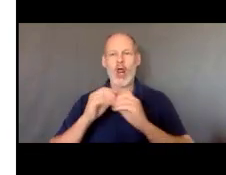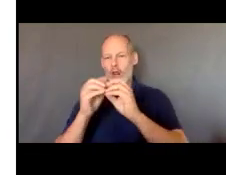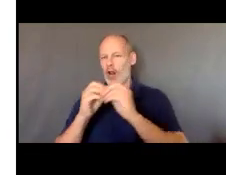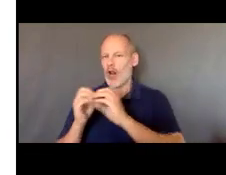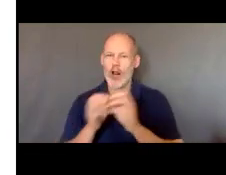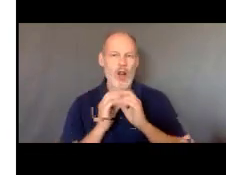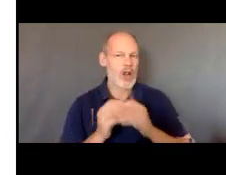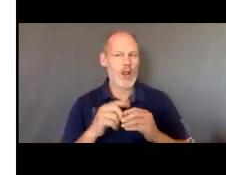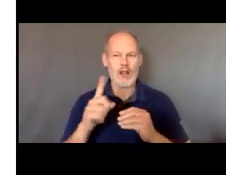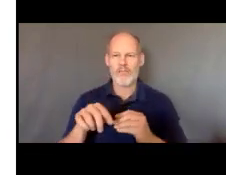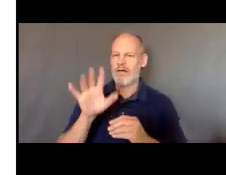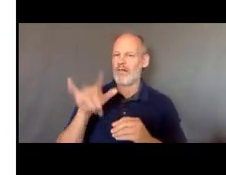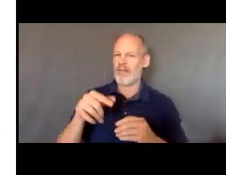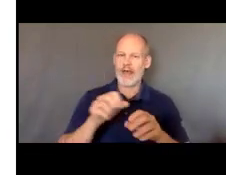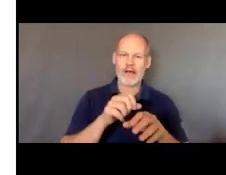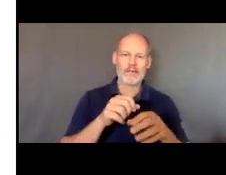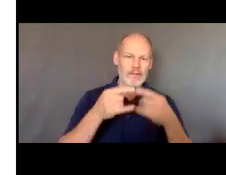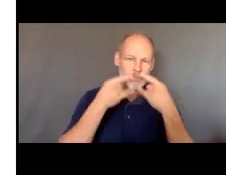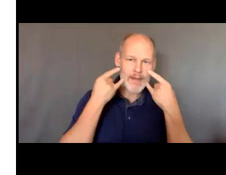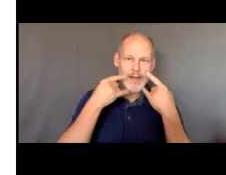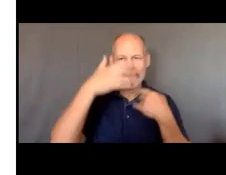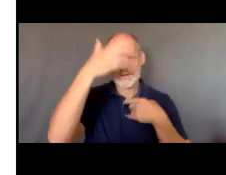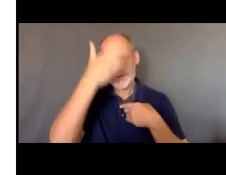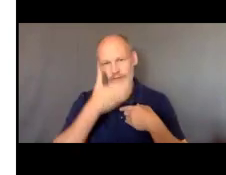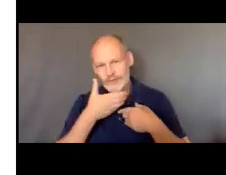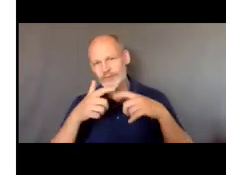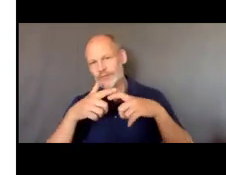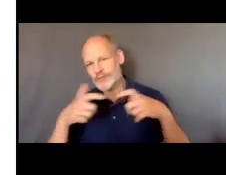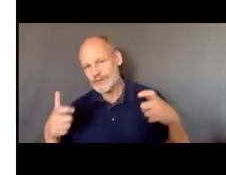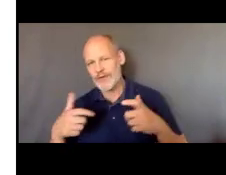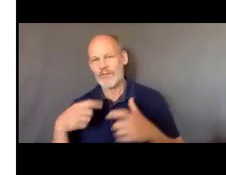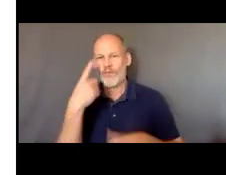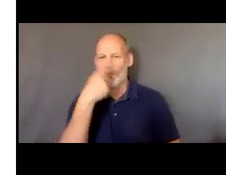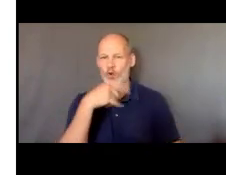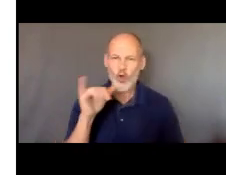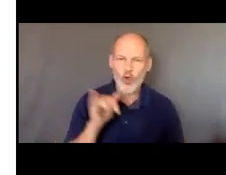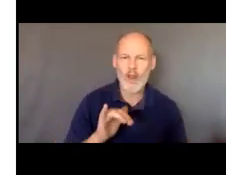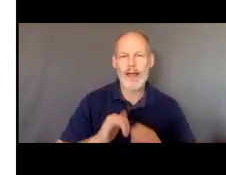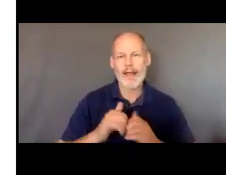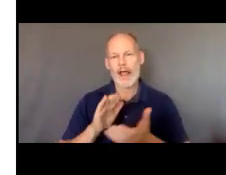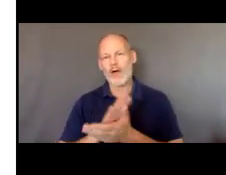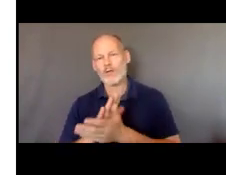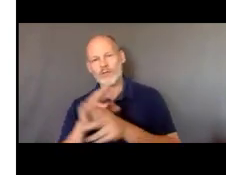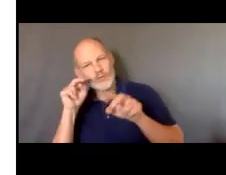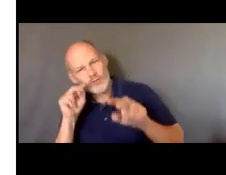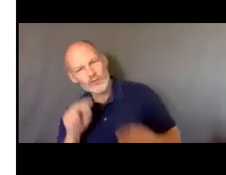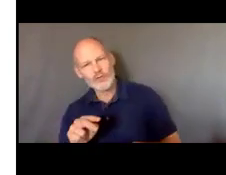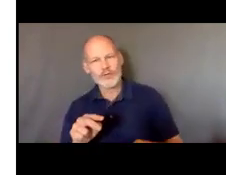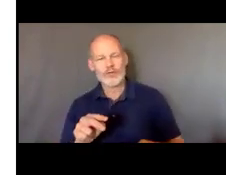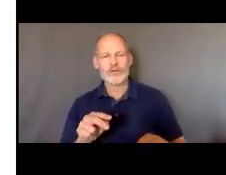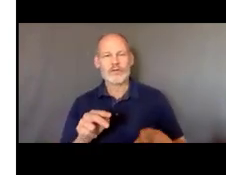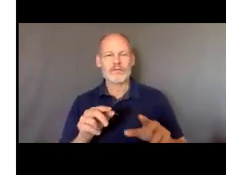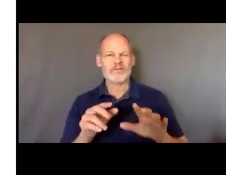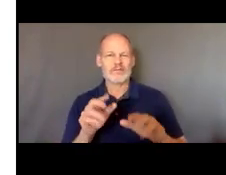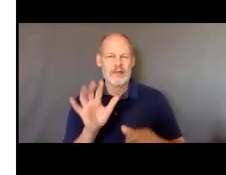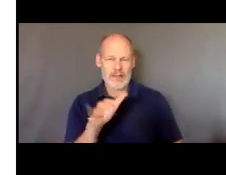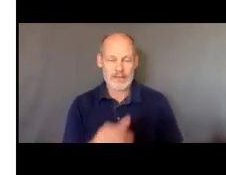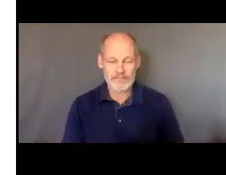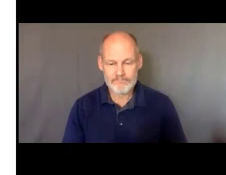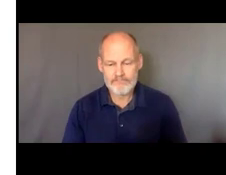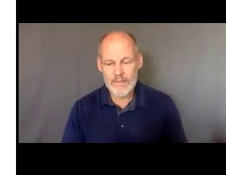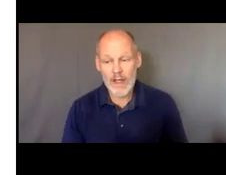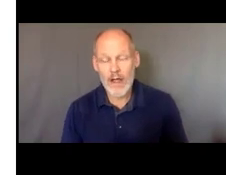y equipo de protección y cómo se ven las escuelas y yo creo que las escuelas lo van a regular sabemos